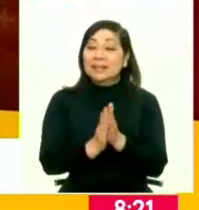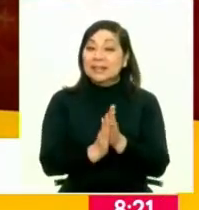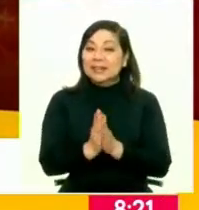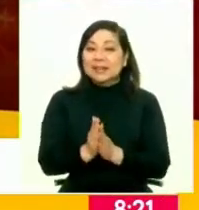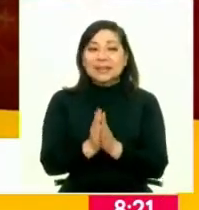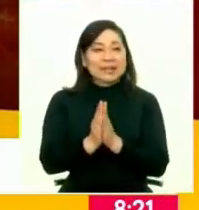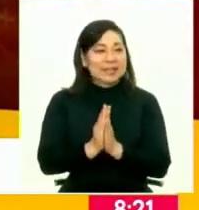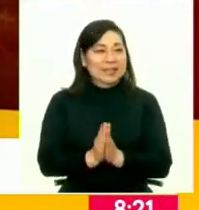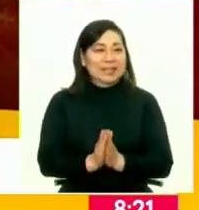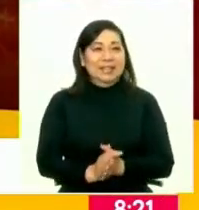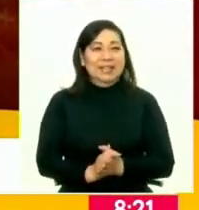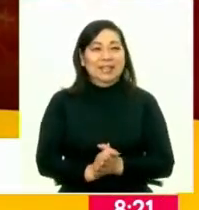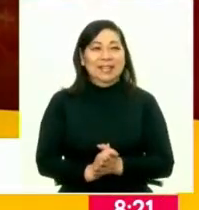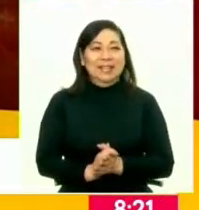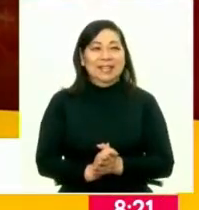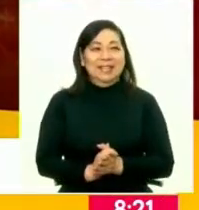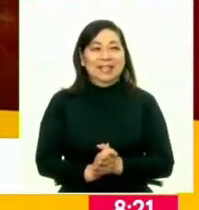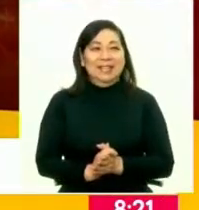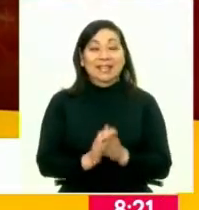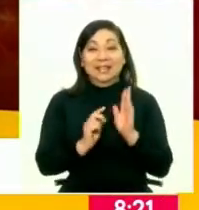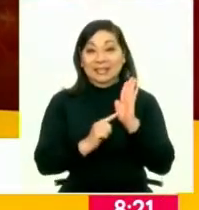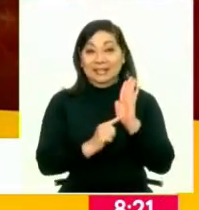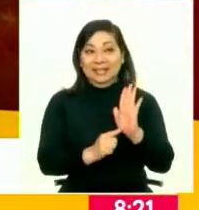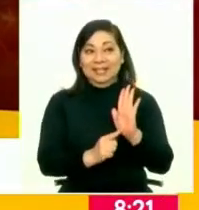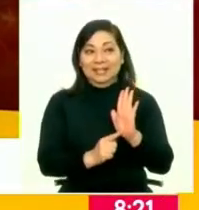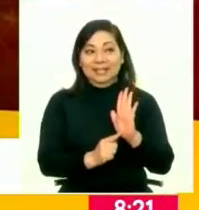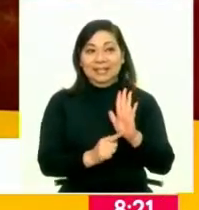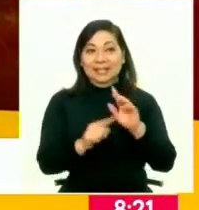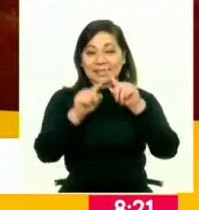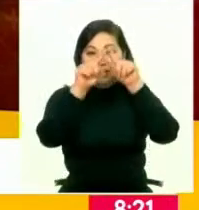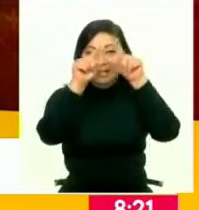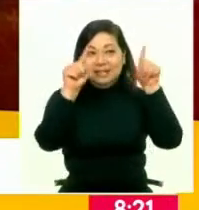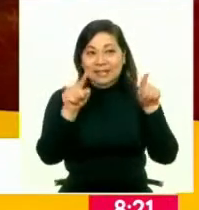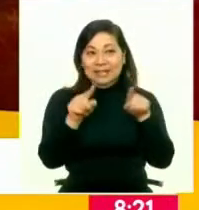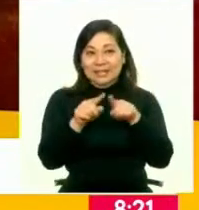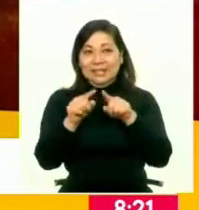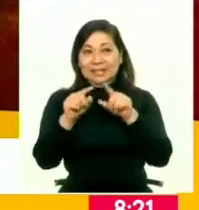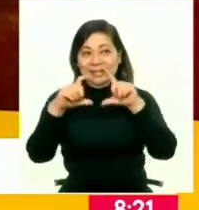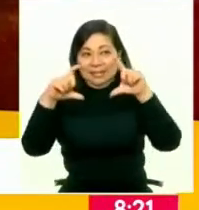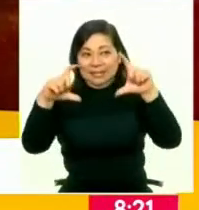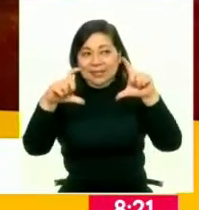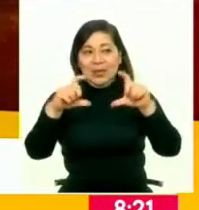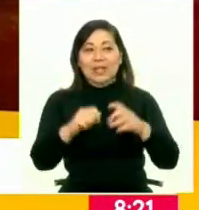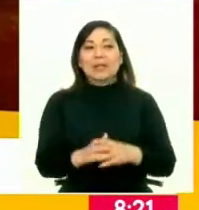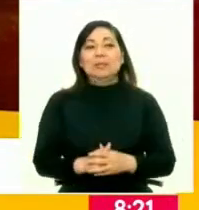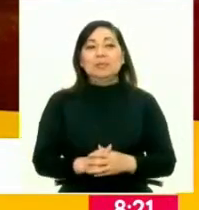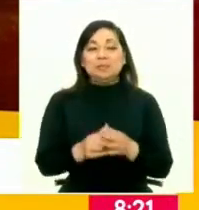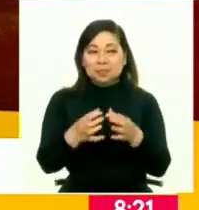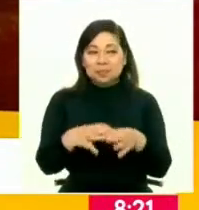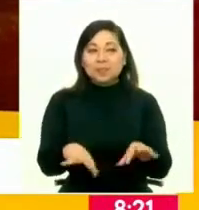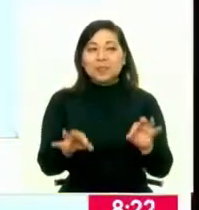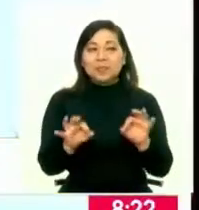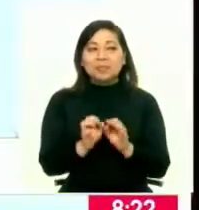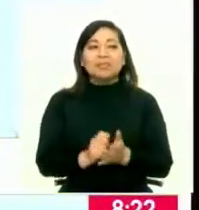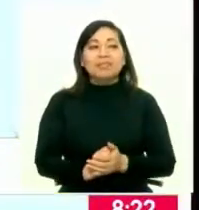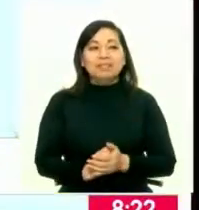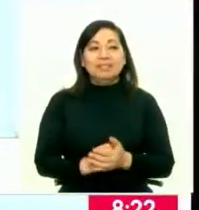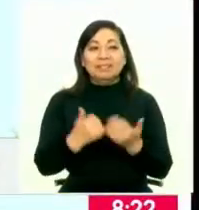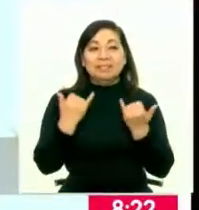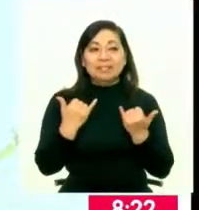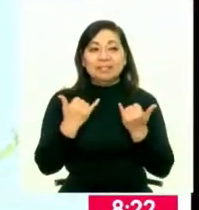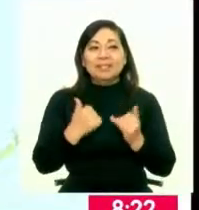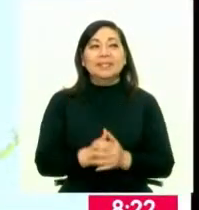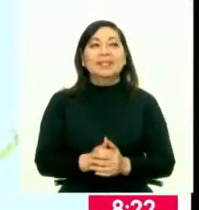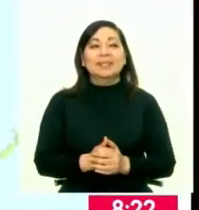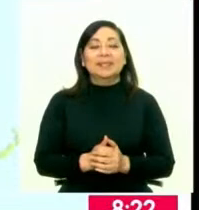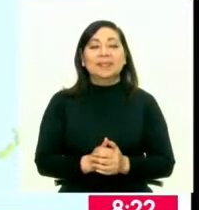en pedir, por favor, a las imágenes, porque tenemos ahí tres cuadritos que hemos seleccionado respecto de este importante anuncio que nos viene a hacer hoy día